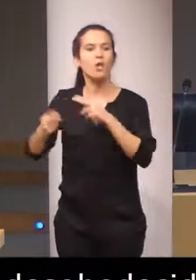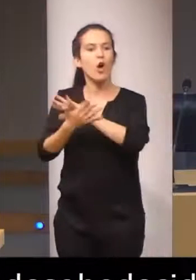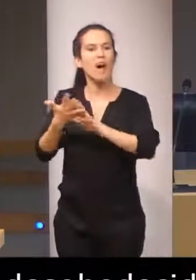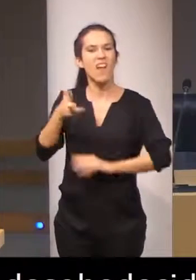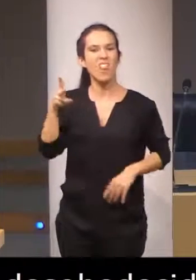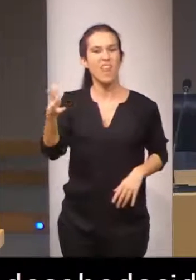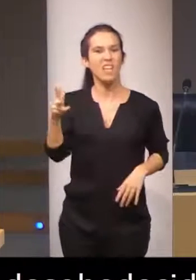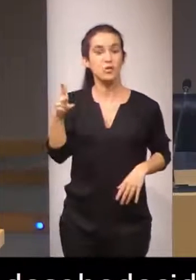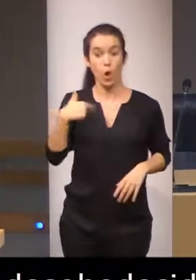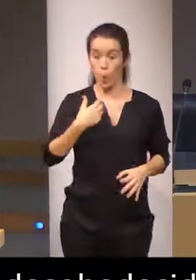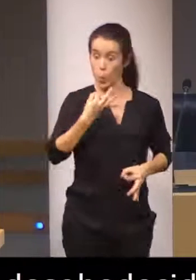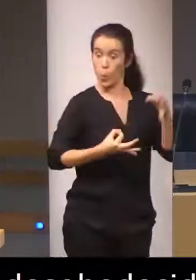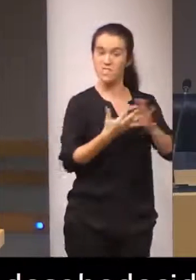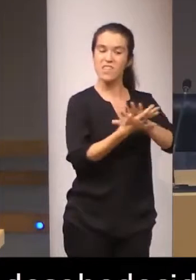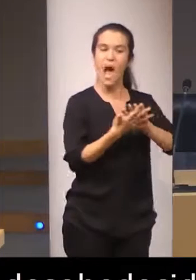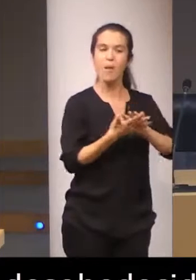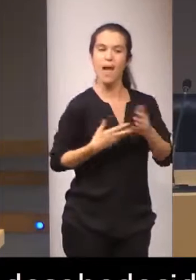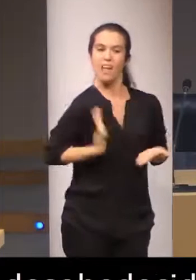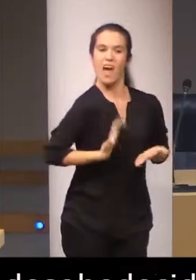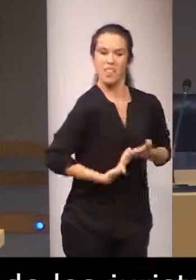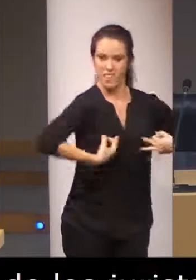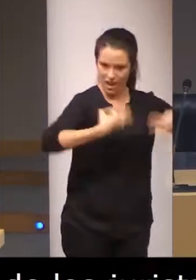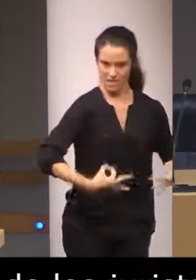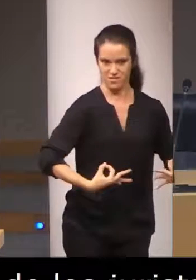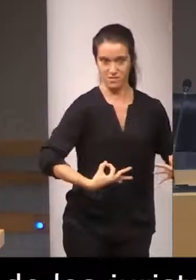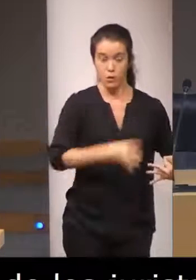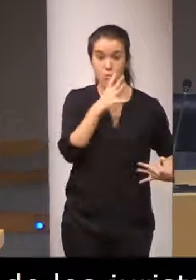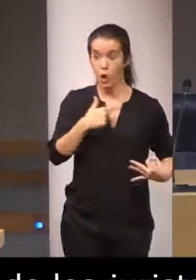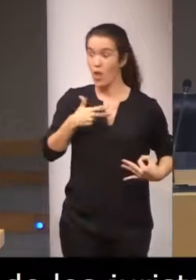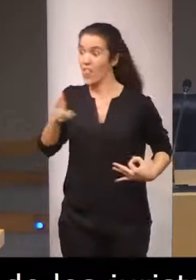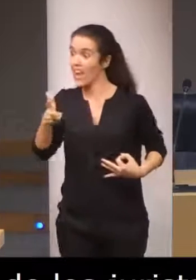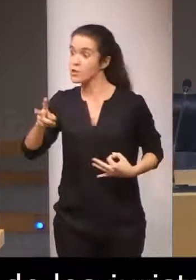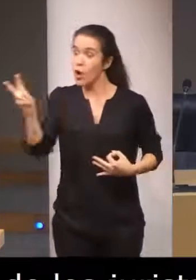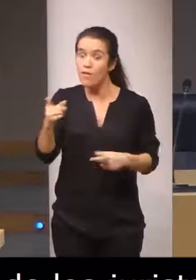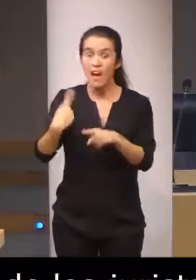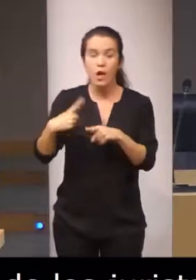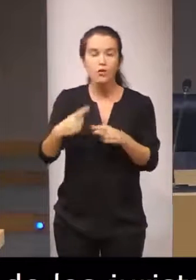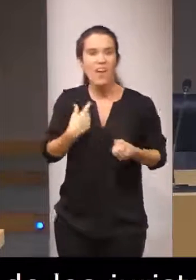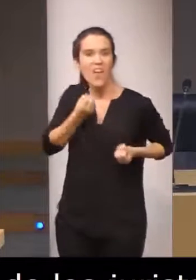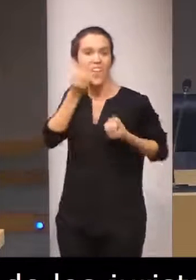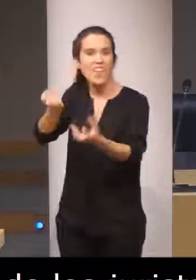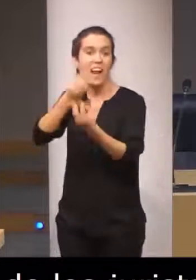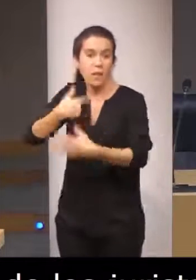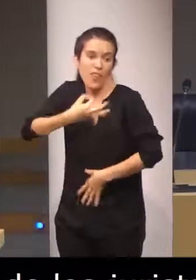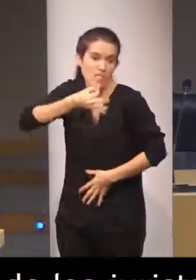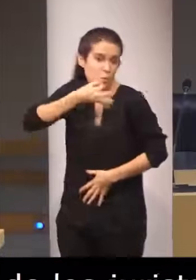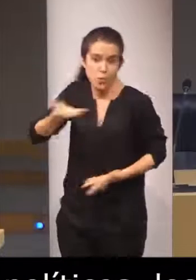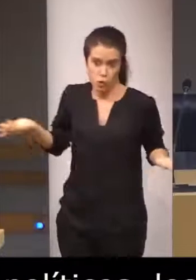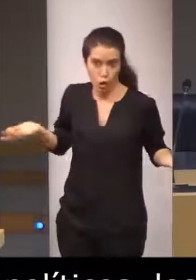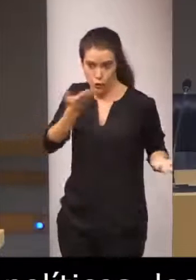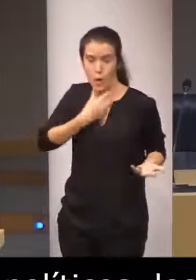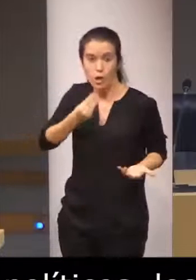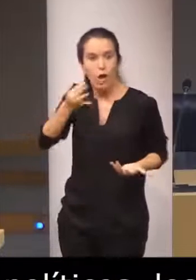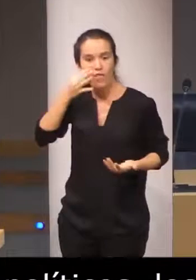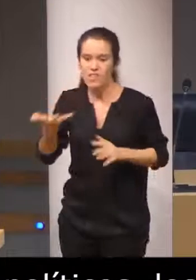los juristas hablamos de garantías porque lo que valen de los derechos no son las declaraciones que son retóricas sino las efectivas